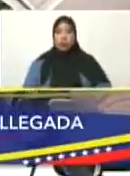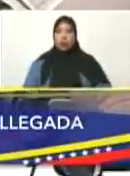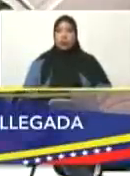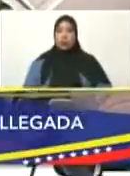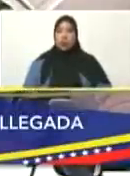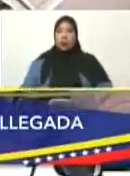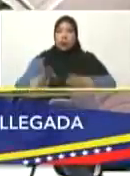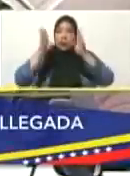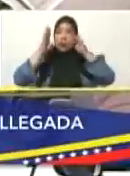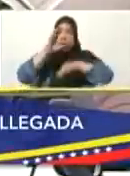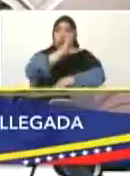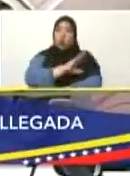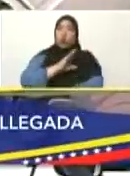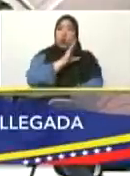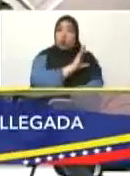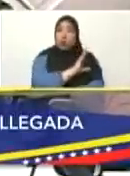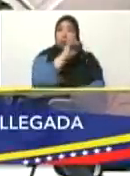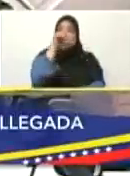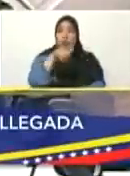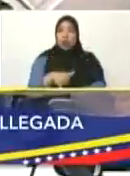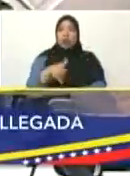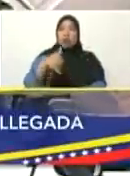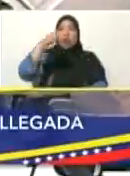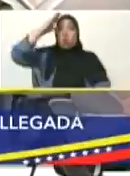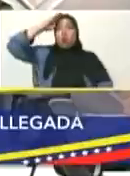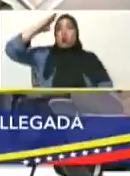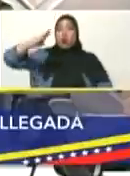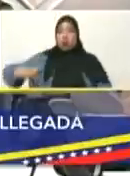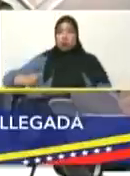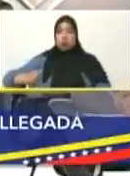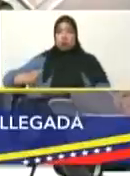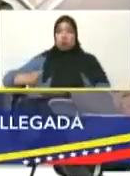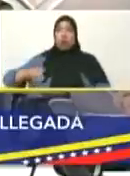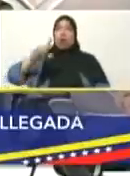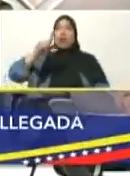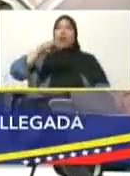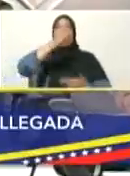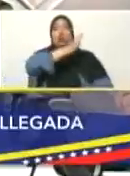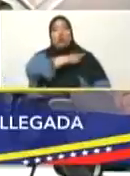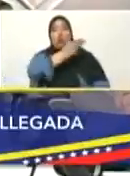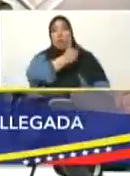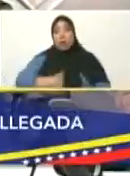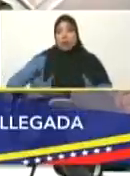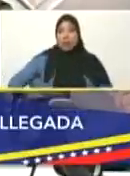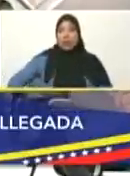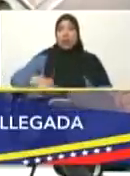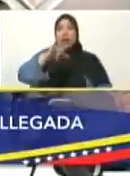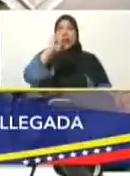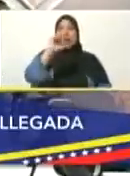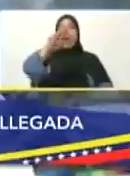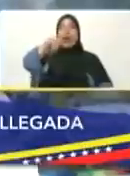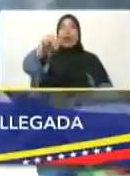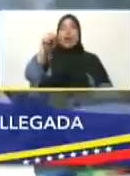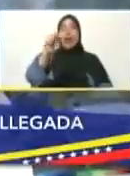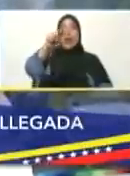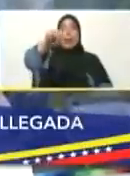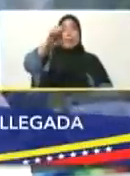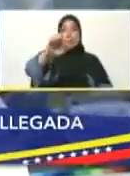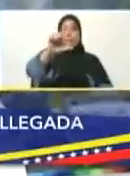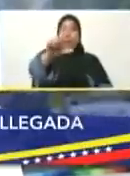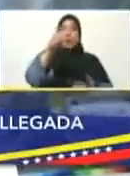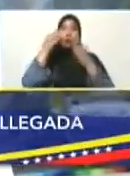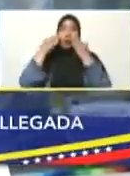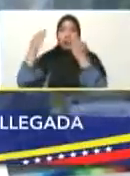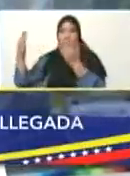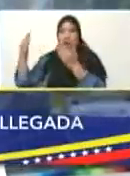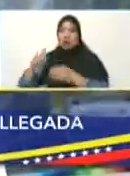protección civil. Y el coronel José Pereira, presidente del Instituto Nacional de Meteorología e Hidrología. Es